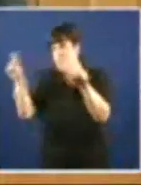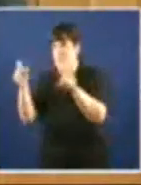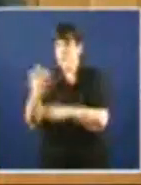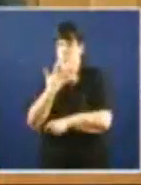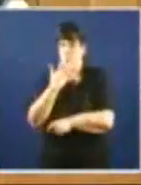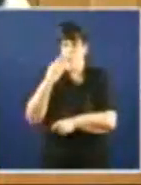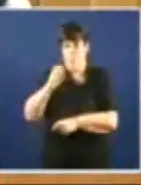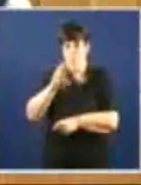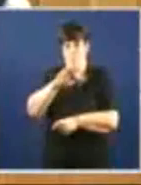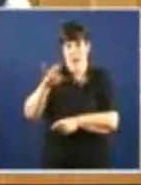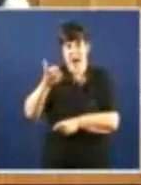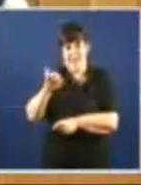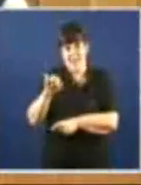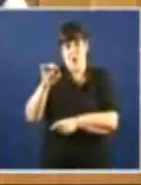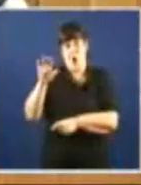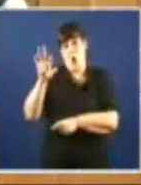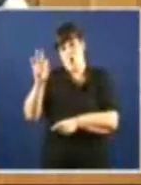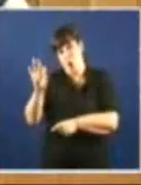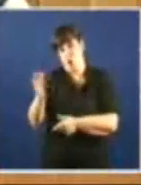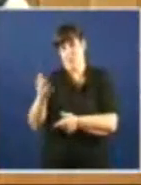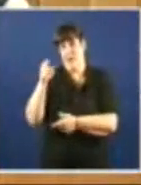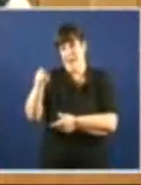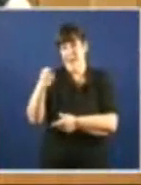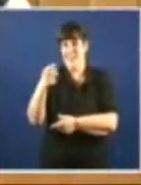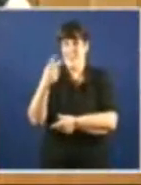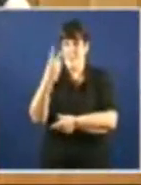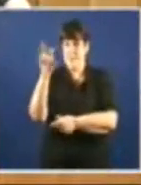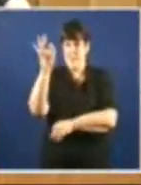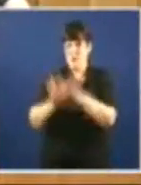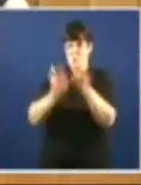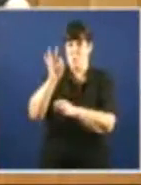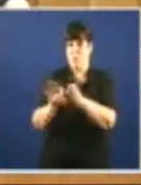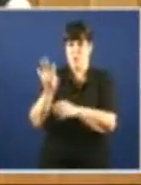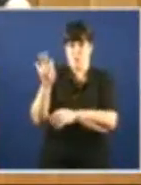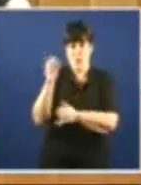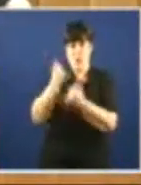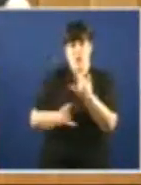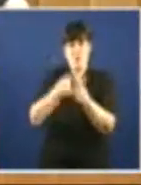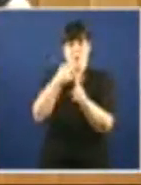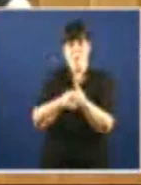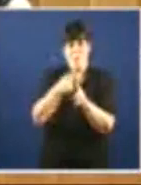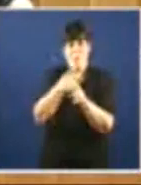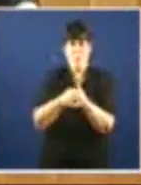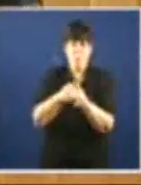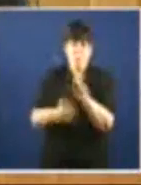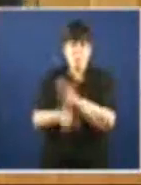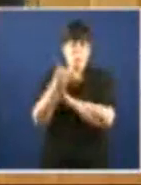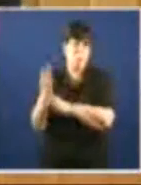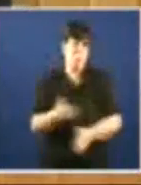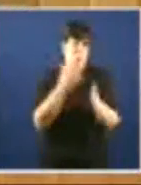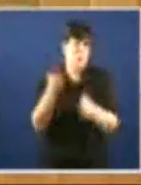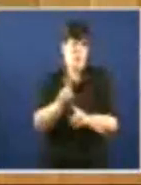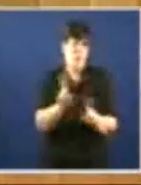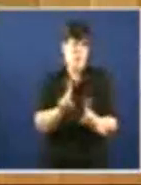Donde o 88% do ouro Extraído no mundo Non ten ningún uso Digamos así Productivo Sinón que é